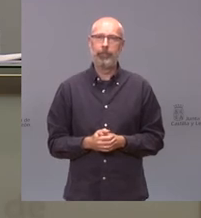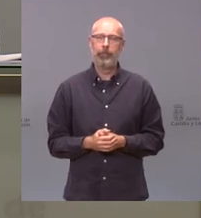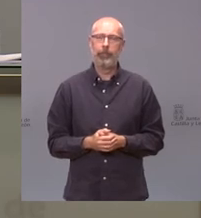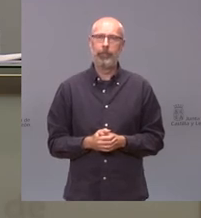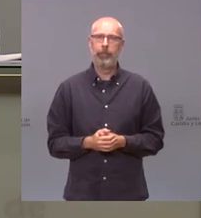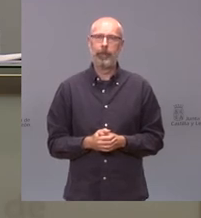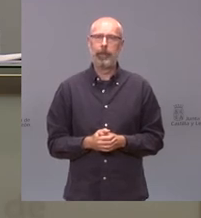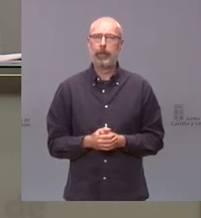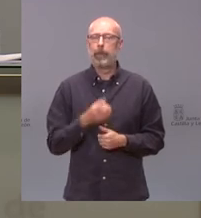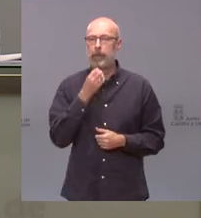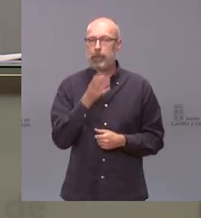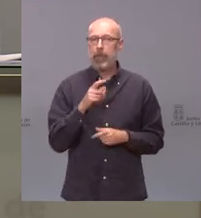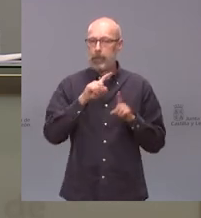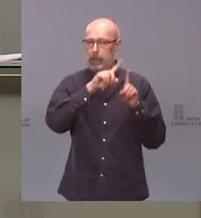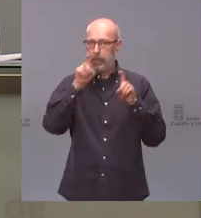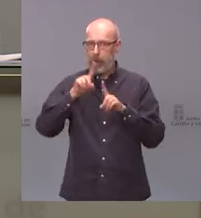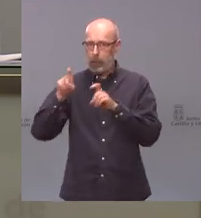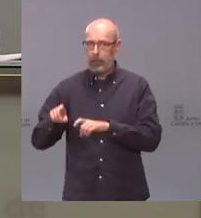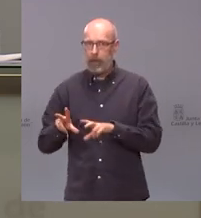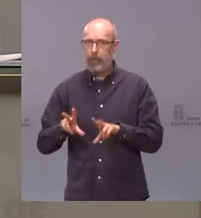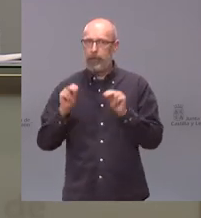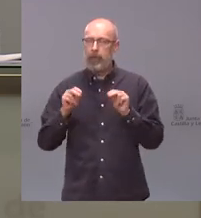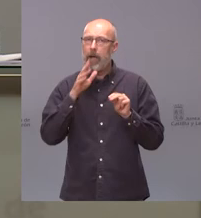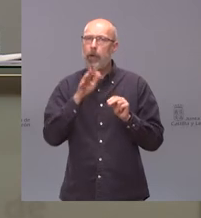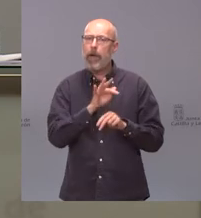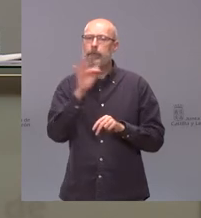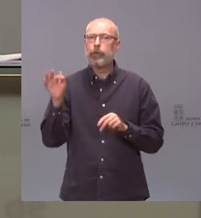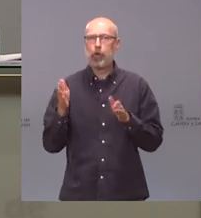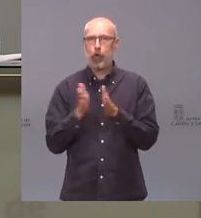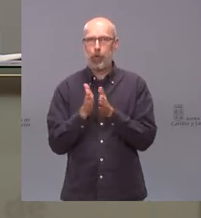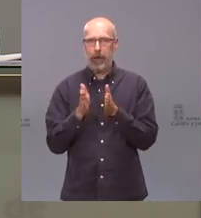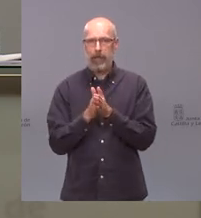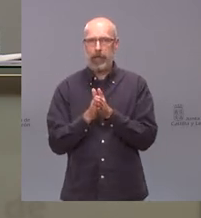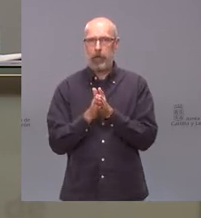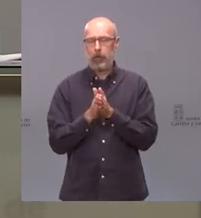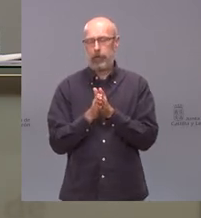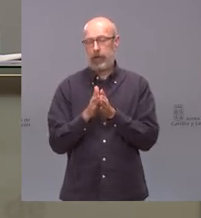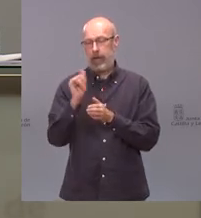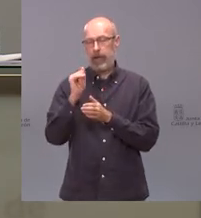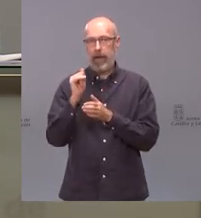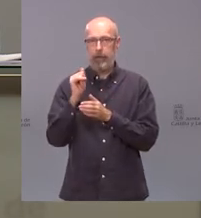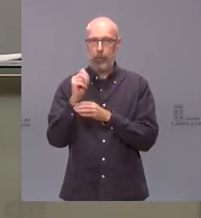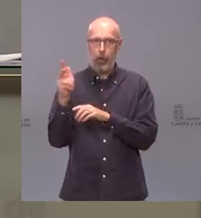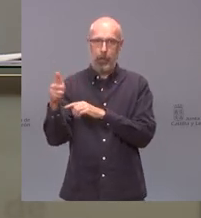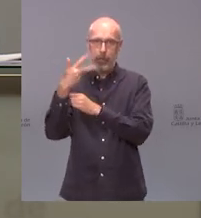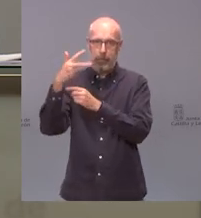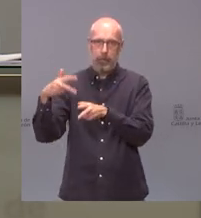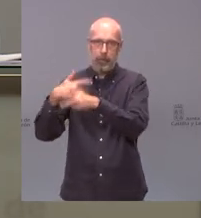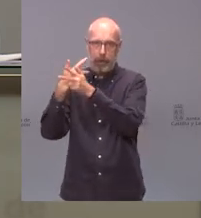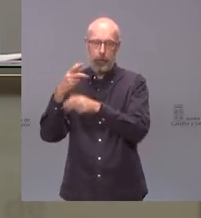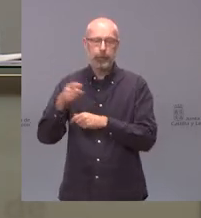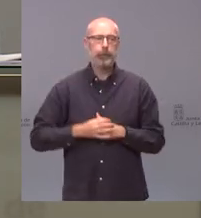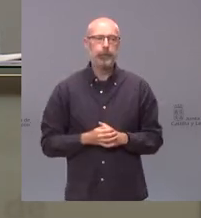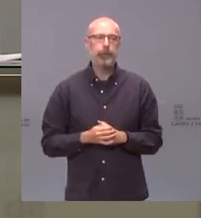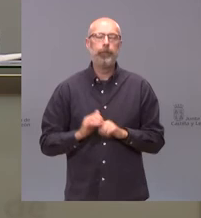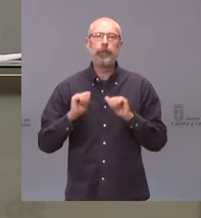Completado este turno de preguntas vamos a dar paso a los compañeros que nos siguen a través de videoconferencia empezamos